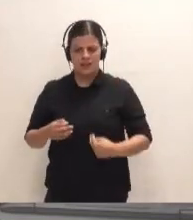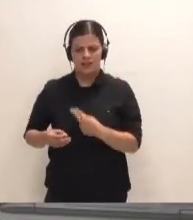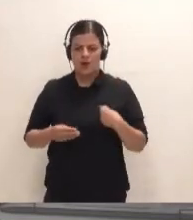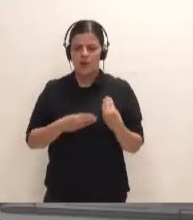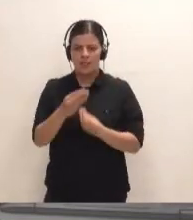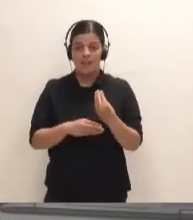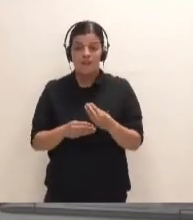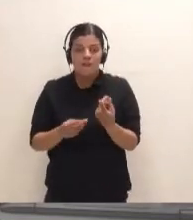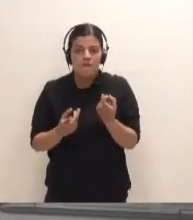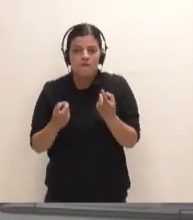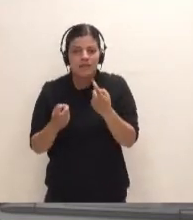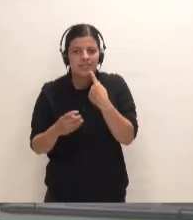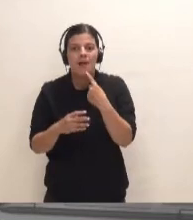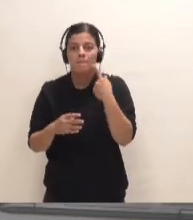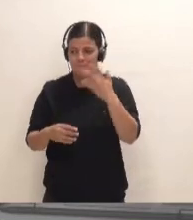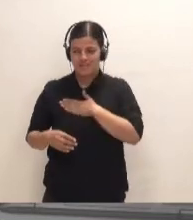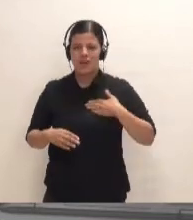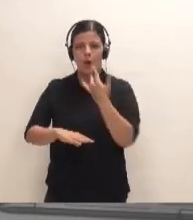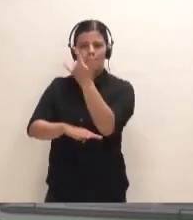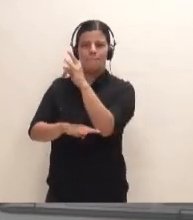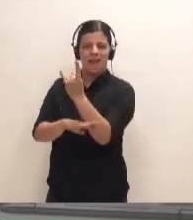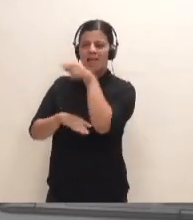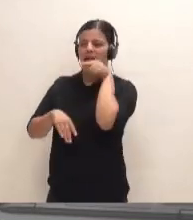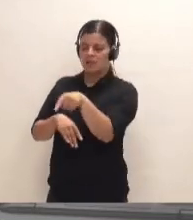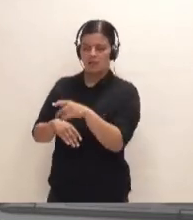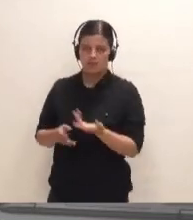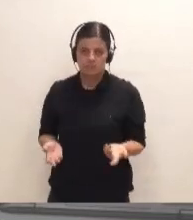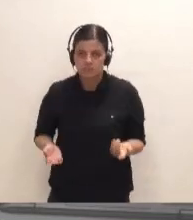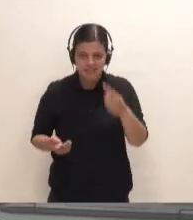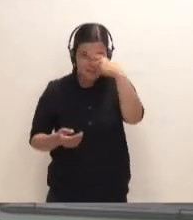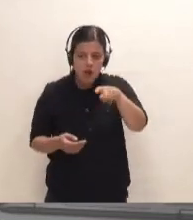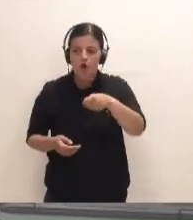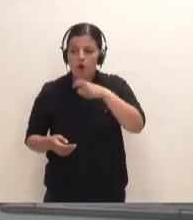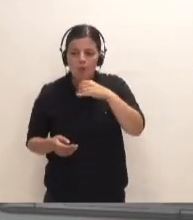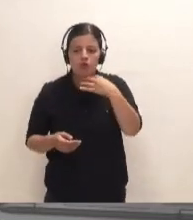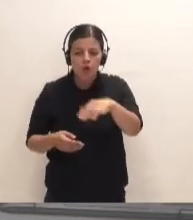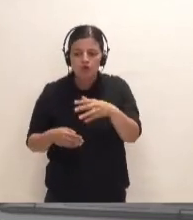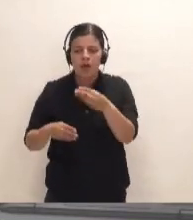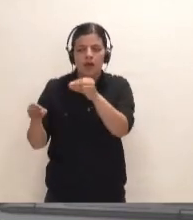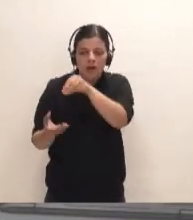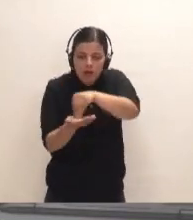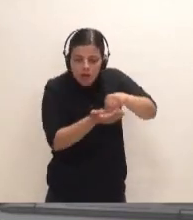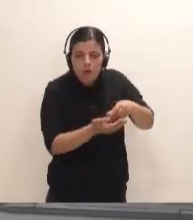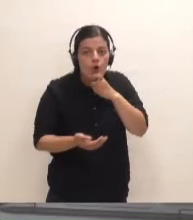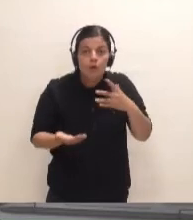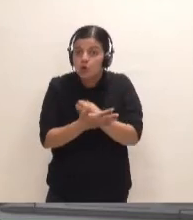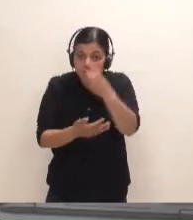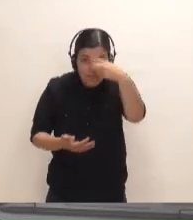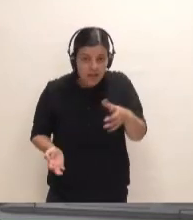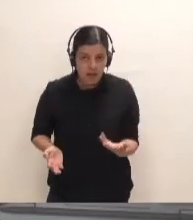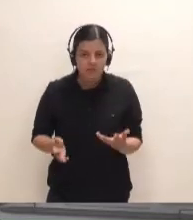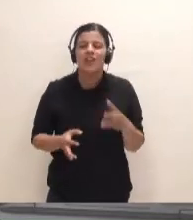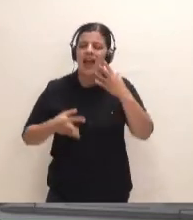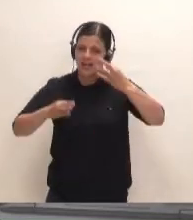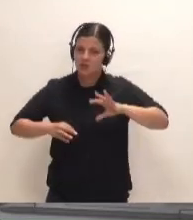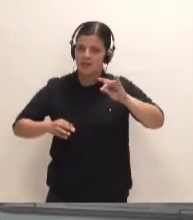faltaba decirme el color de las plantas que tienen que ir en la mediana. Ya lo sabían todo, qué había que hacerlo, cómo había que hacerlo y cómo había que colocarlo. Así que yo creo que sí,